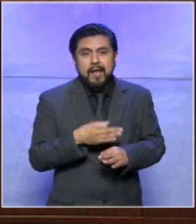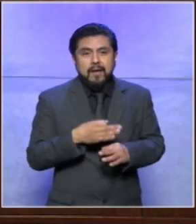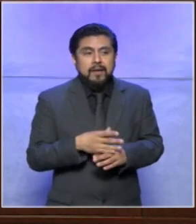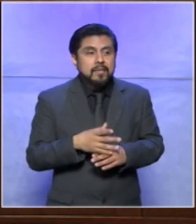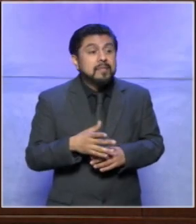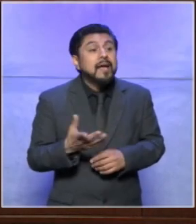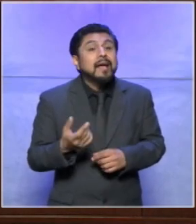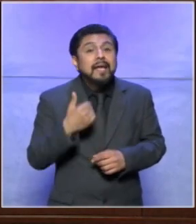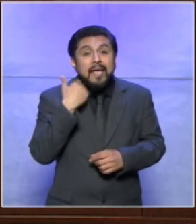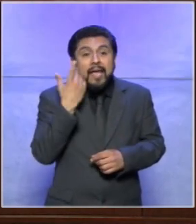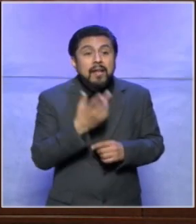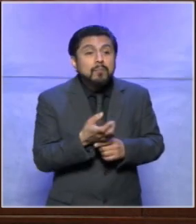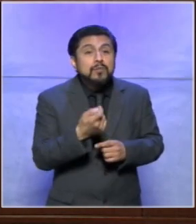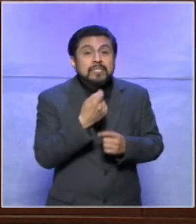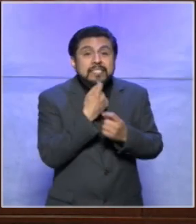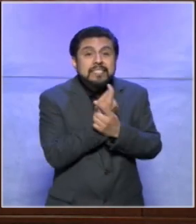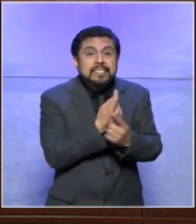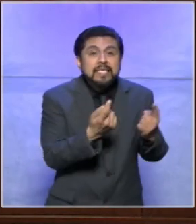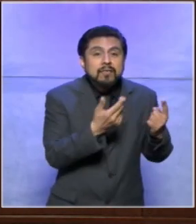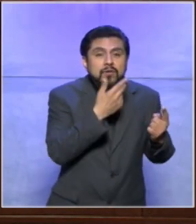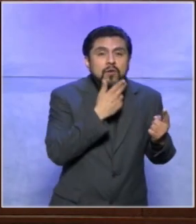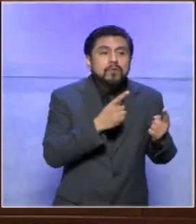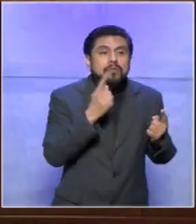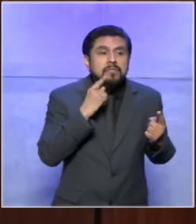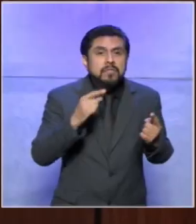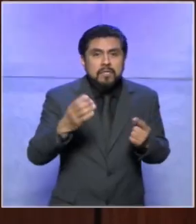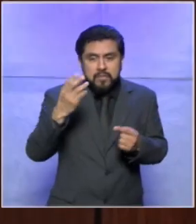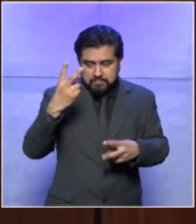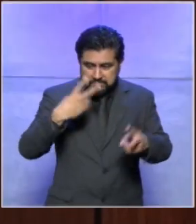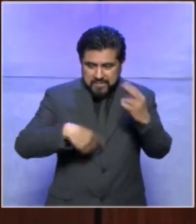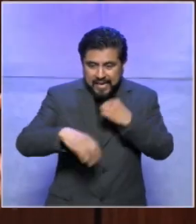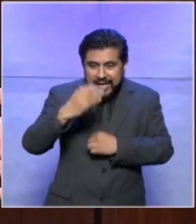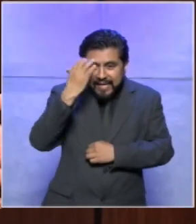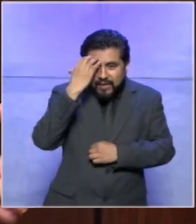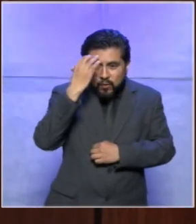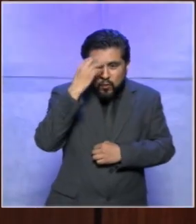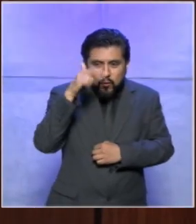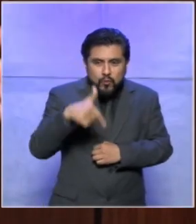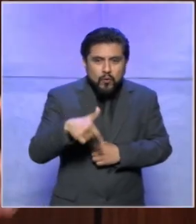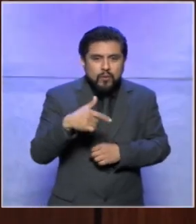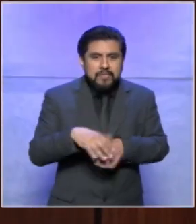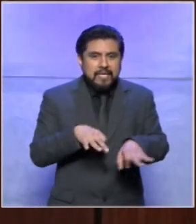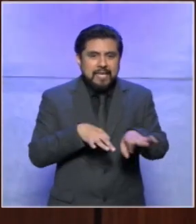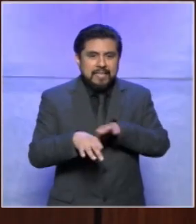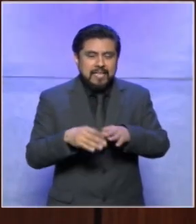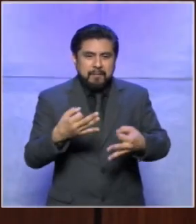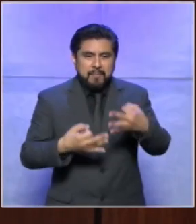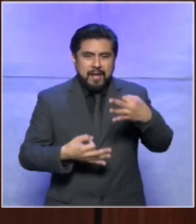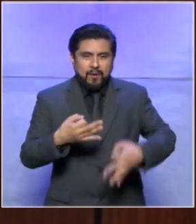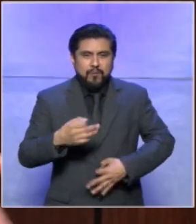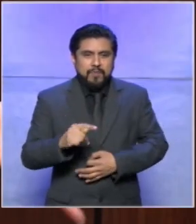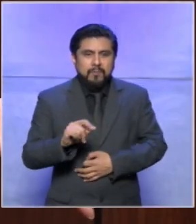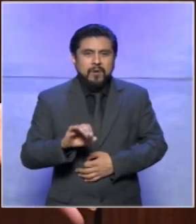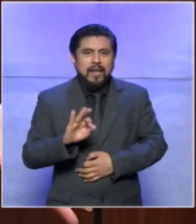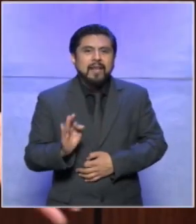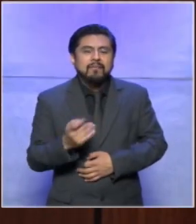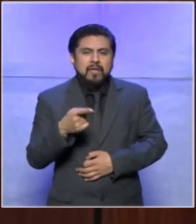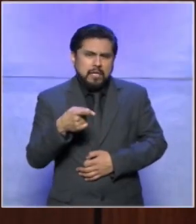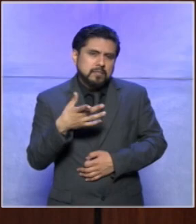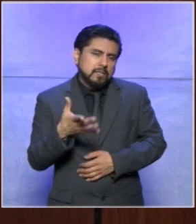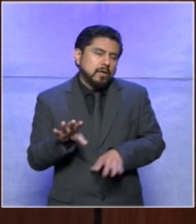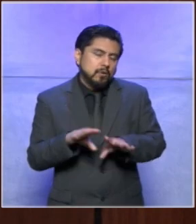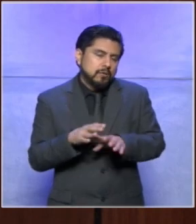ahora es que las niñas y los niños de méxico conozcan la labor del tribunal electoral del poder judicial de la federación a través